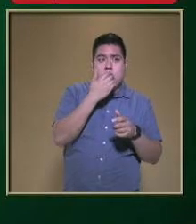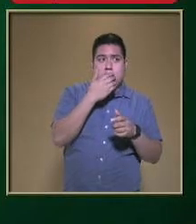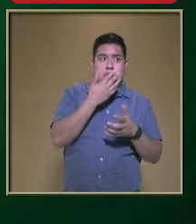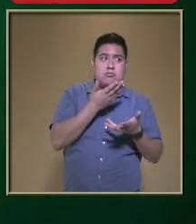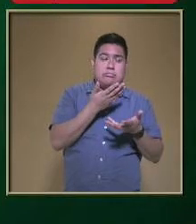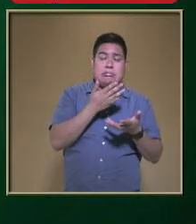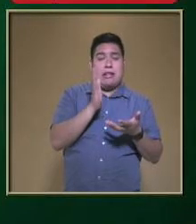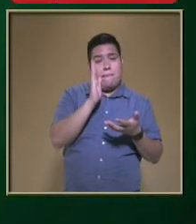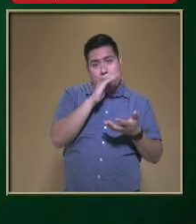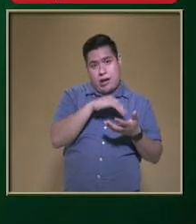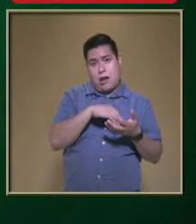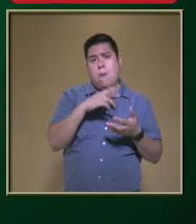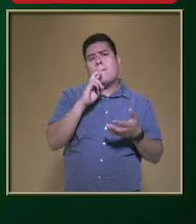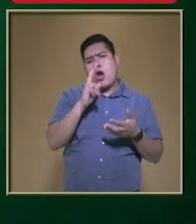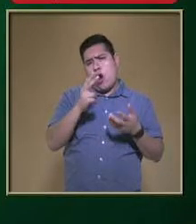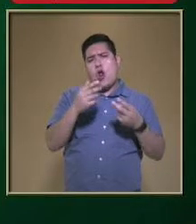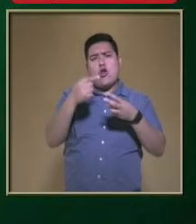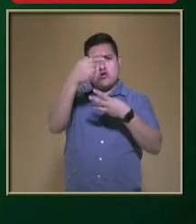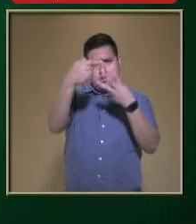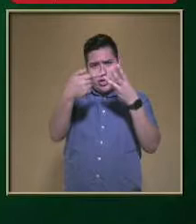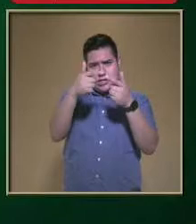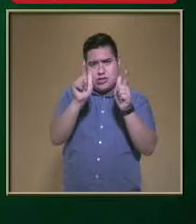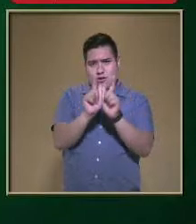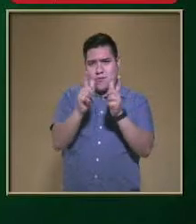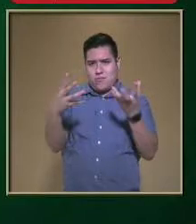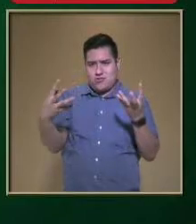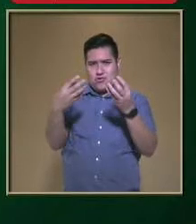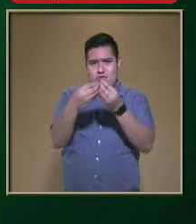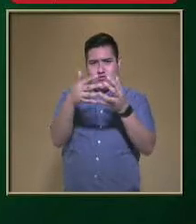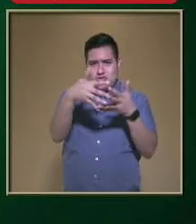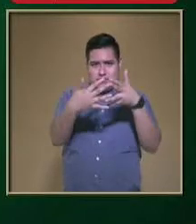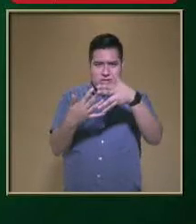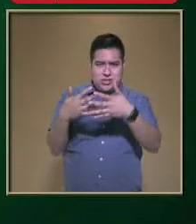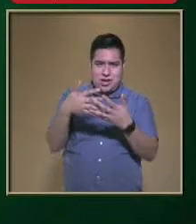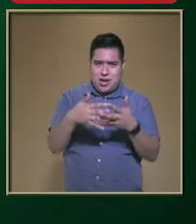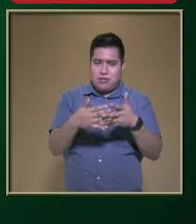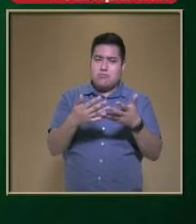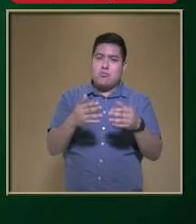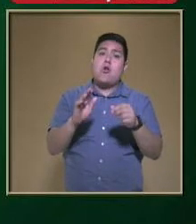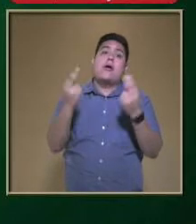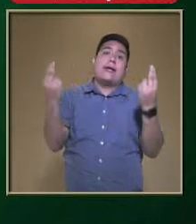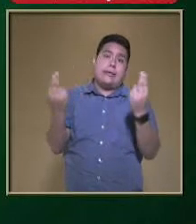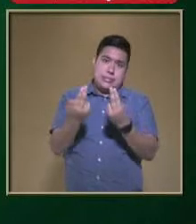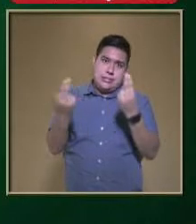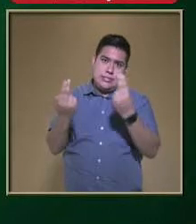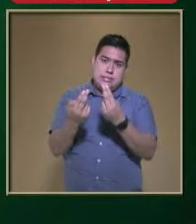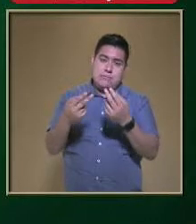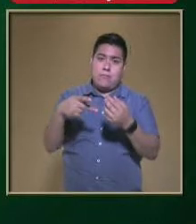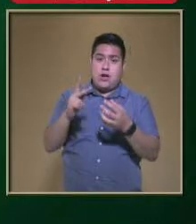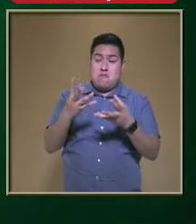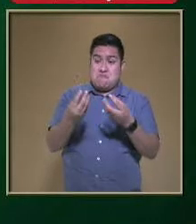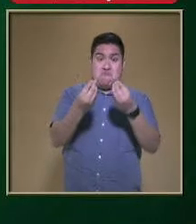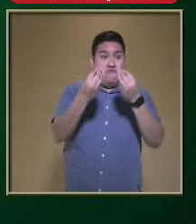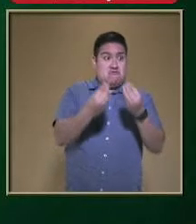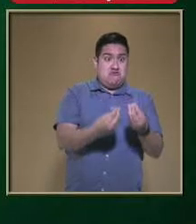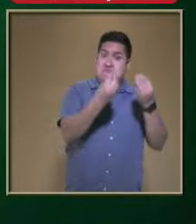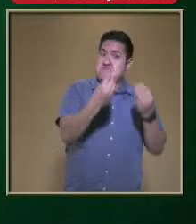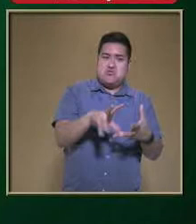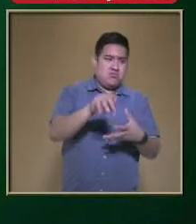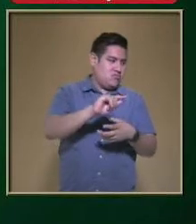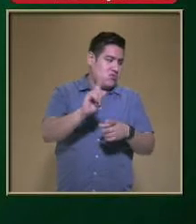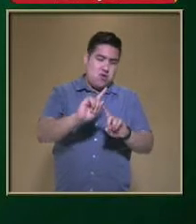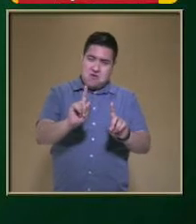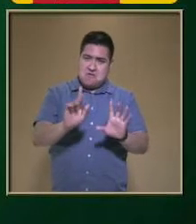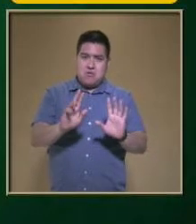bueno Lo mejor es combinarlos Y que estén en equilibrio Con cantidades apropiadas Pero sin excesos Y todo esto dependiendo De las